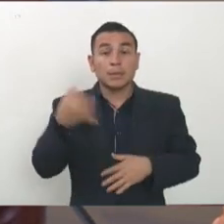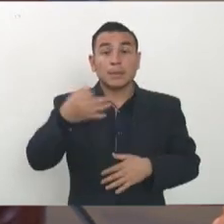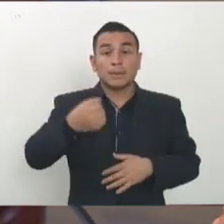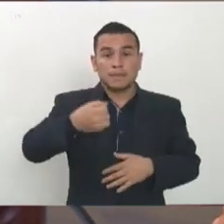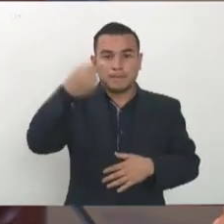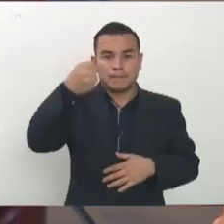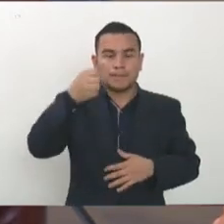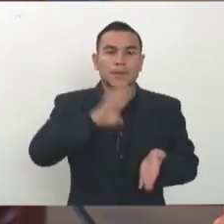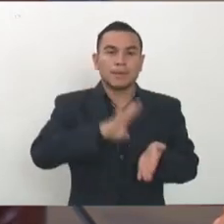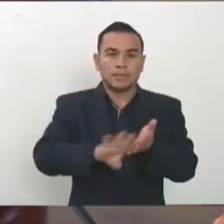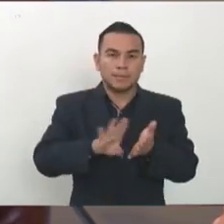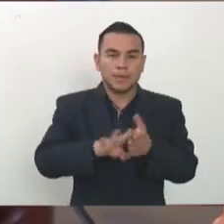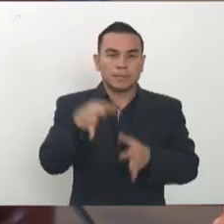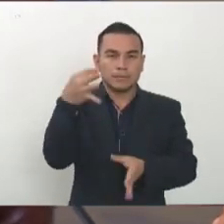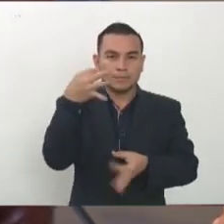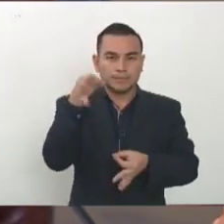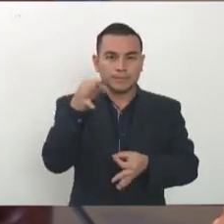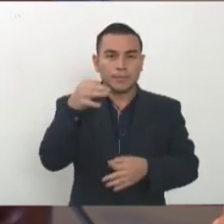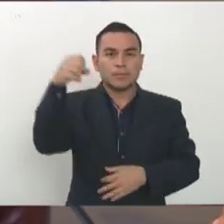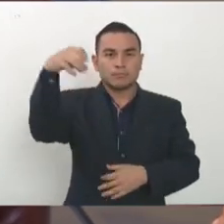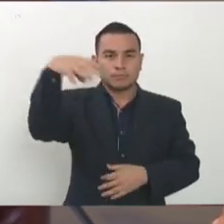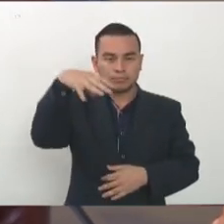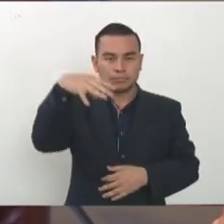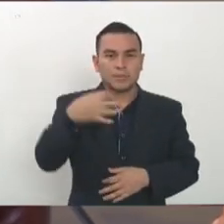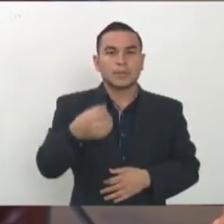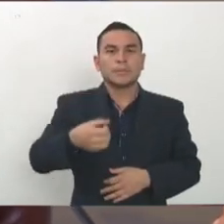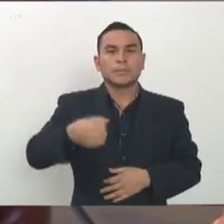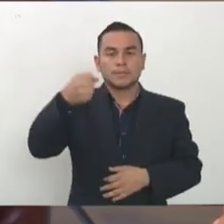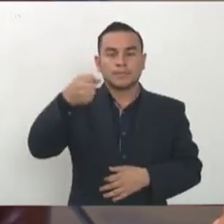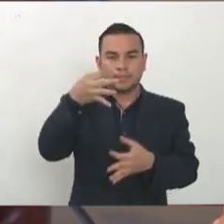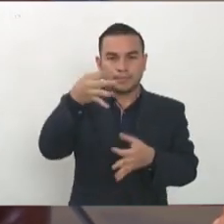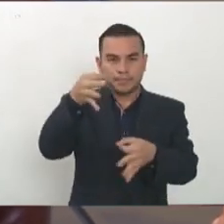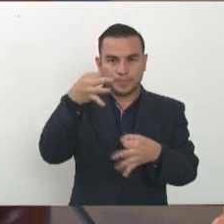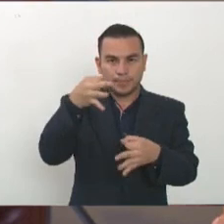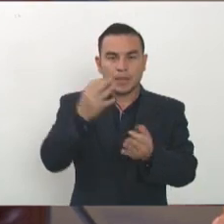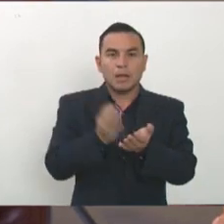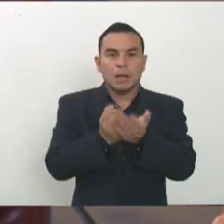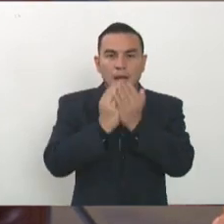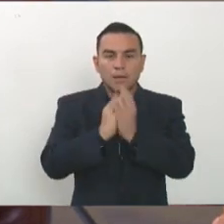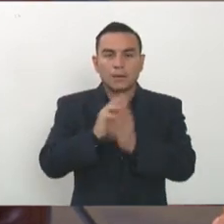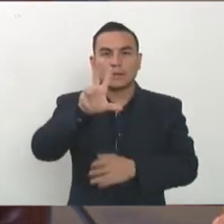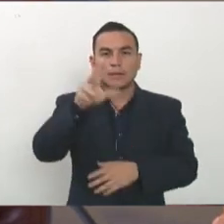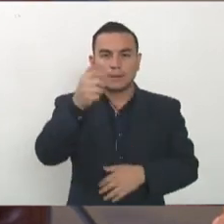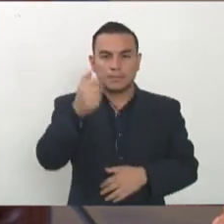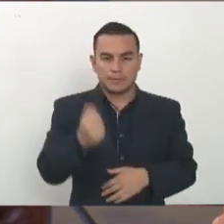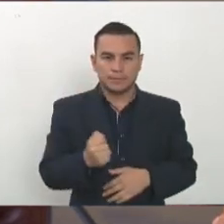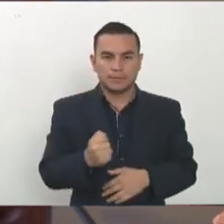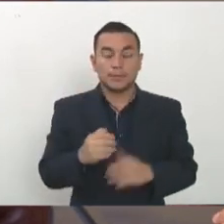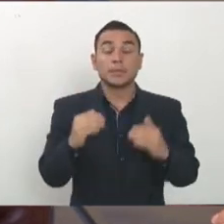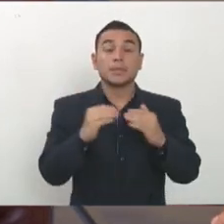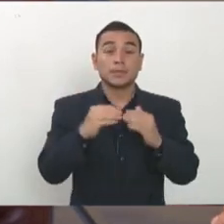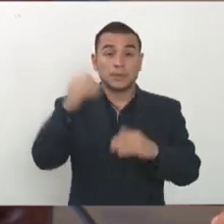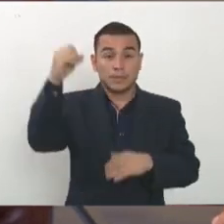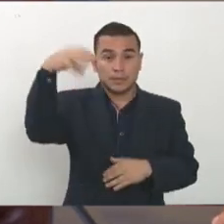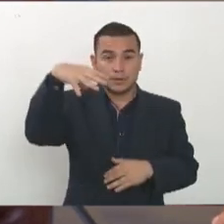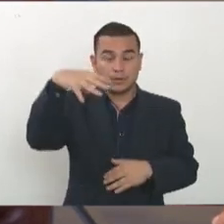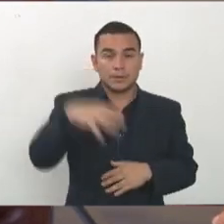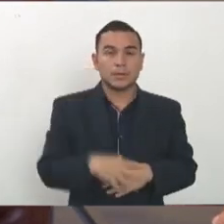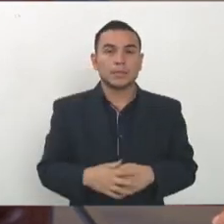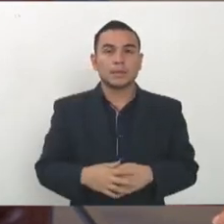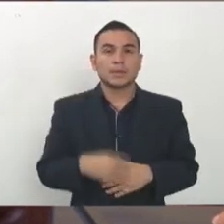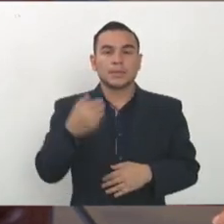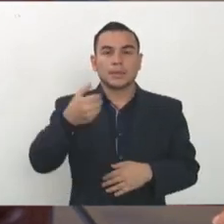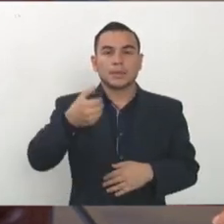meses suspender el pago de la cuota de agua por tres meses del recibo de agua igual que el recibo de energía eléctrica se